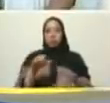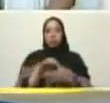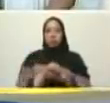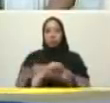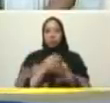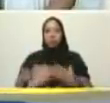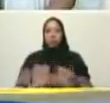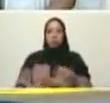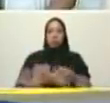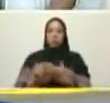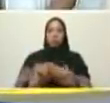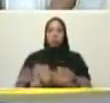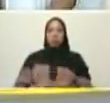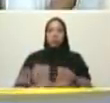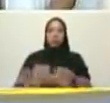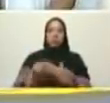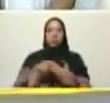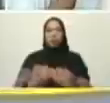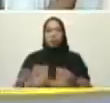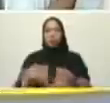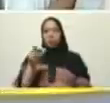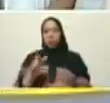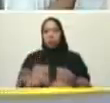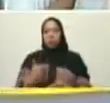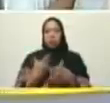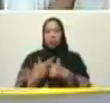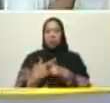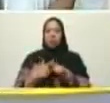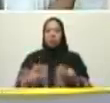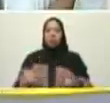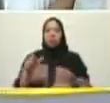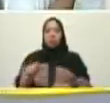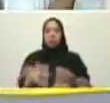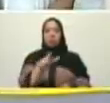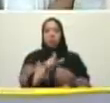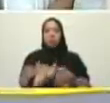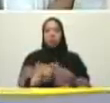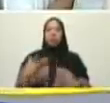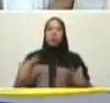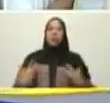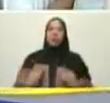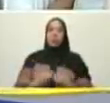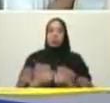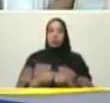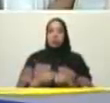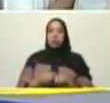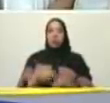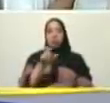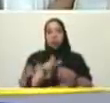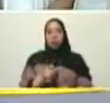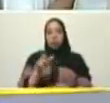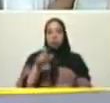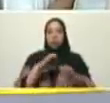porque a Propatria le dicen Lomas y Colinas a Bellomonte es la cosa que dice la canción